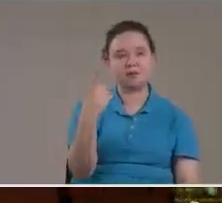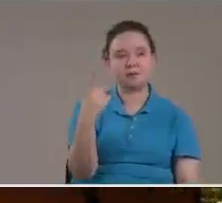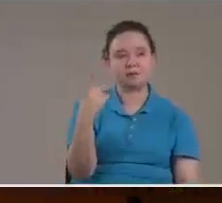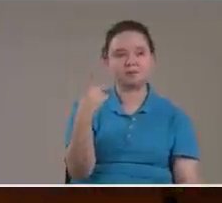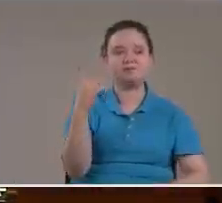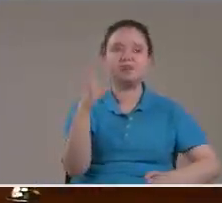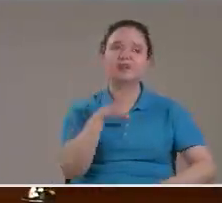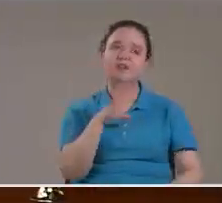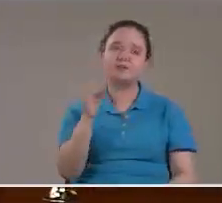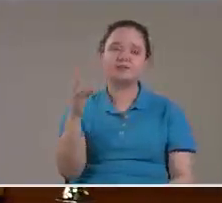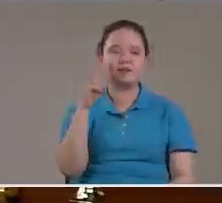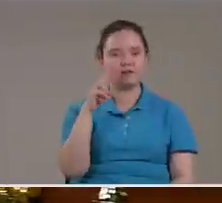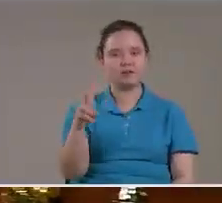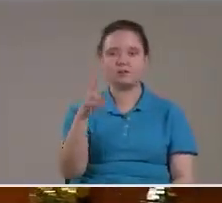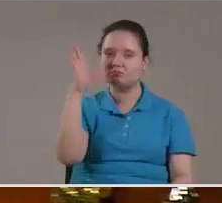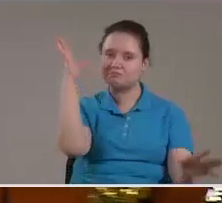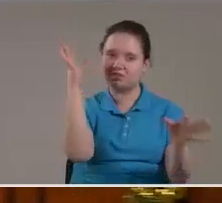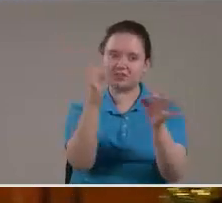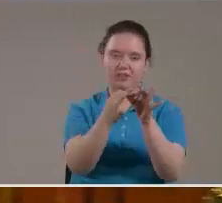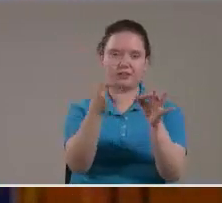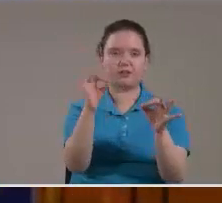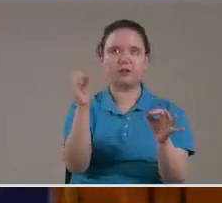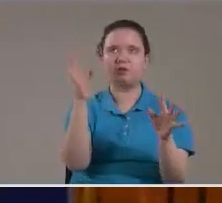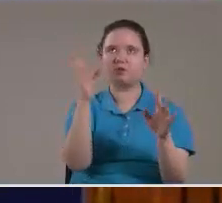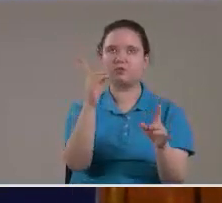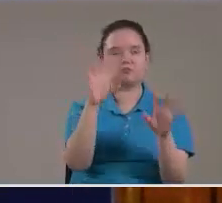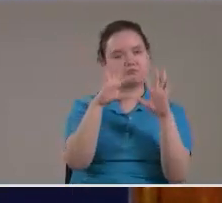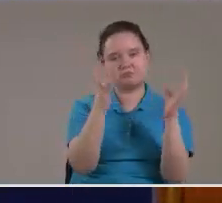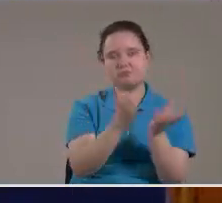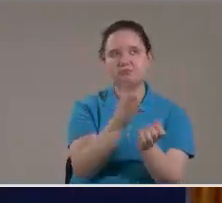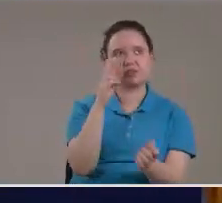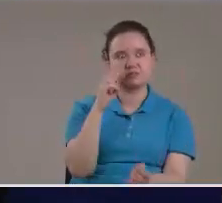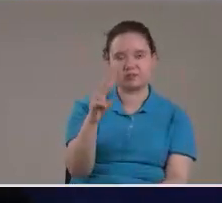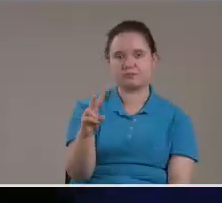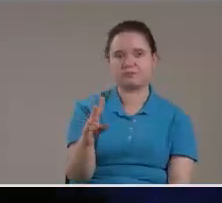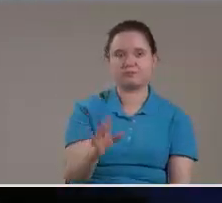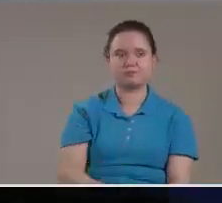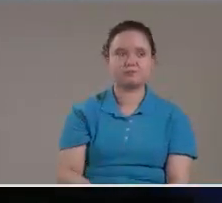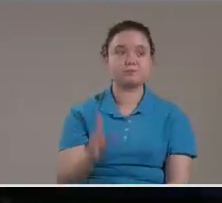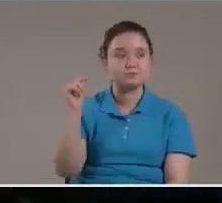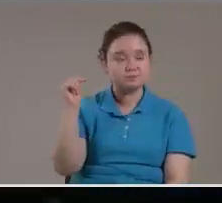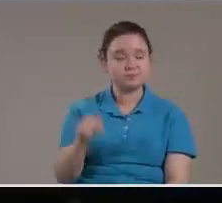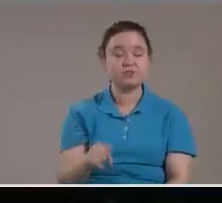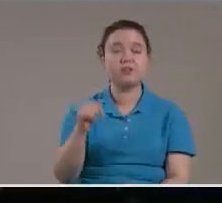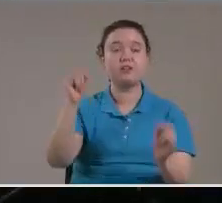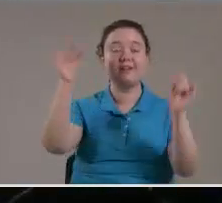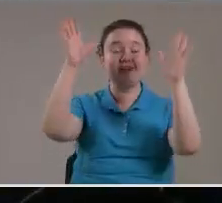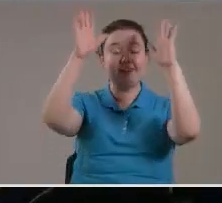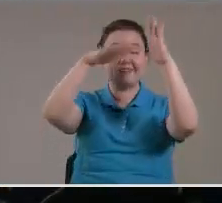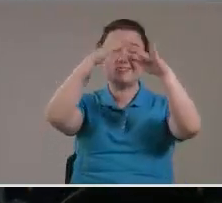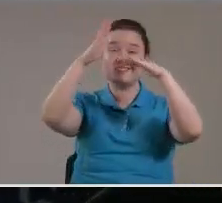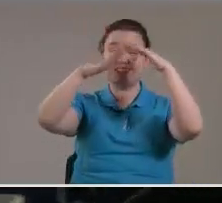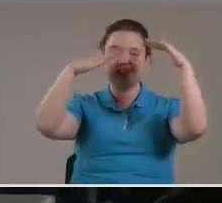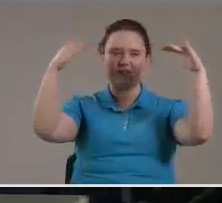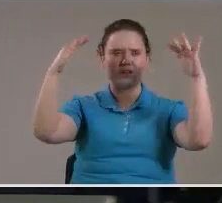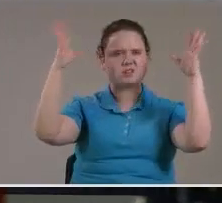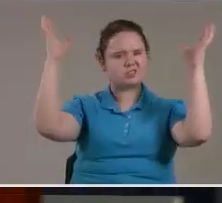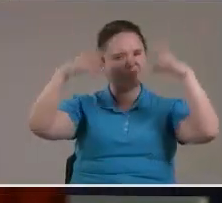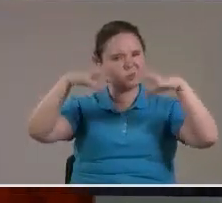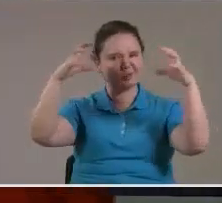Tenemos que ver Lo literal El sol Tiene unas tormentas Impresionantes Que nunca